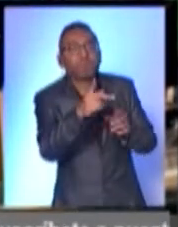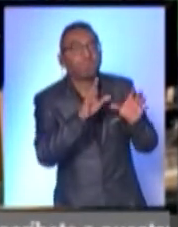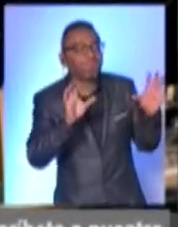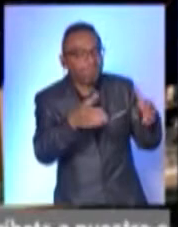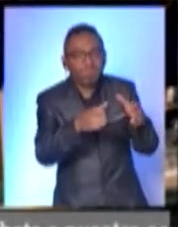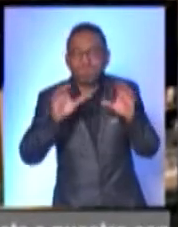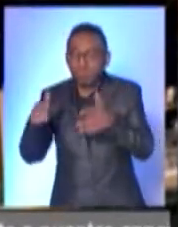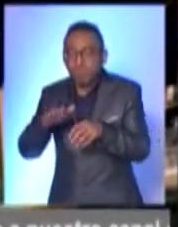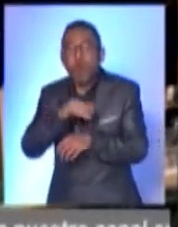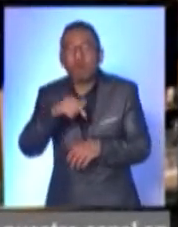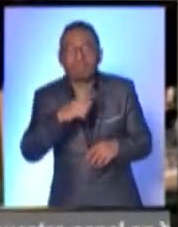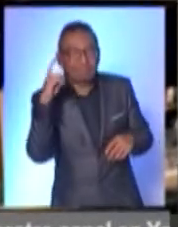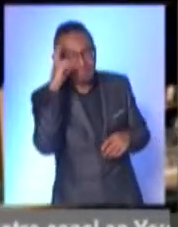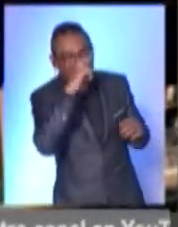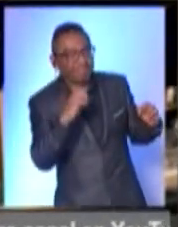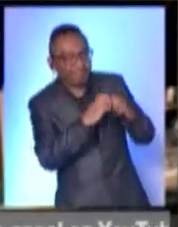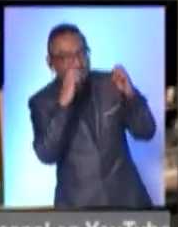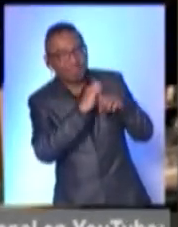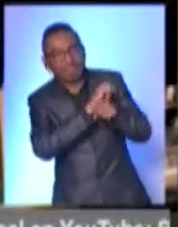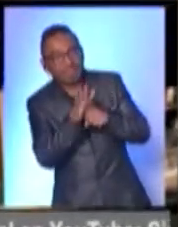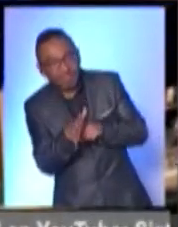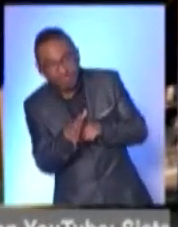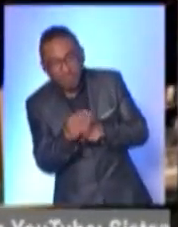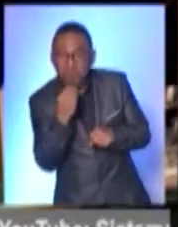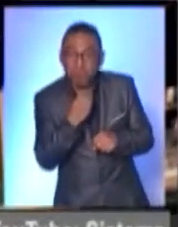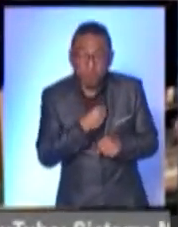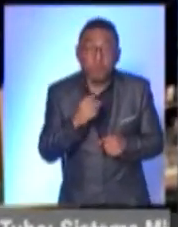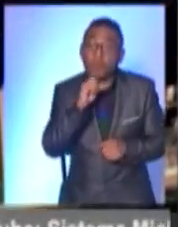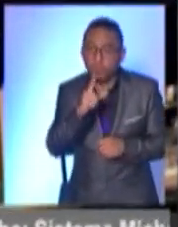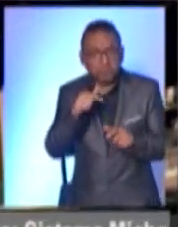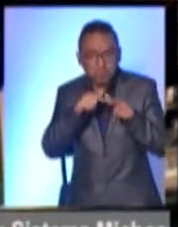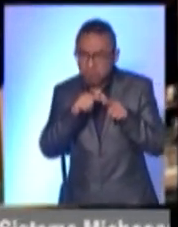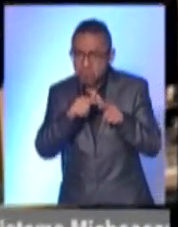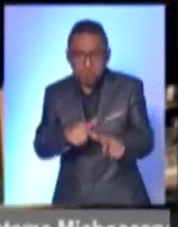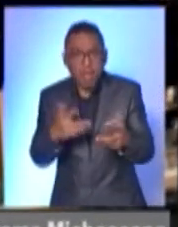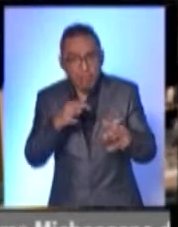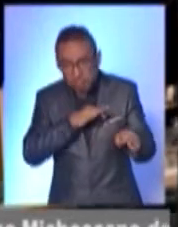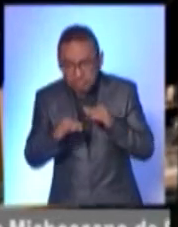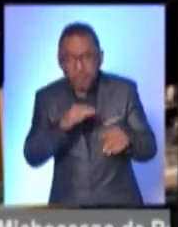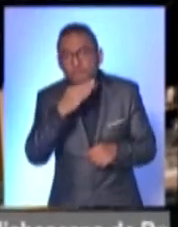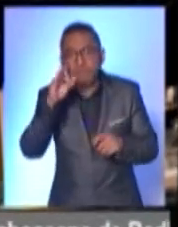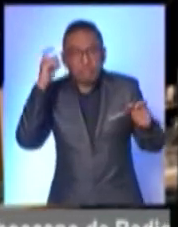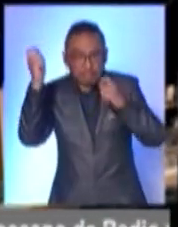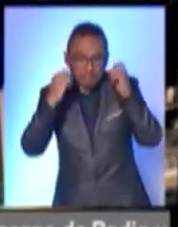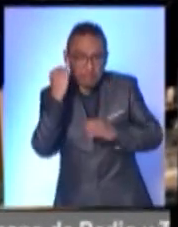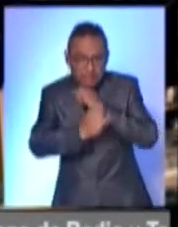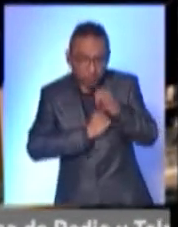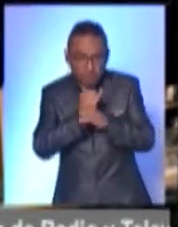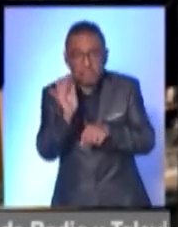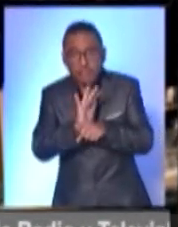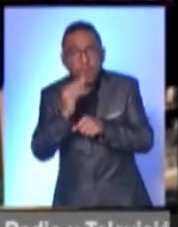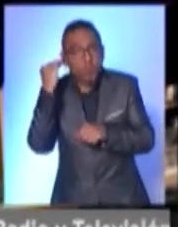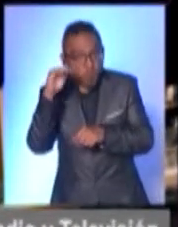contexto de la crisis provocada por la pandemia del COVID-19, además de continuar con la labor del Festival Internacional de Cine de Morelia,